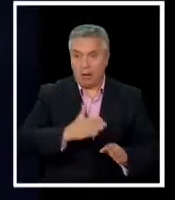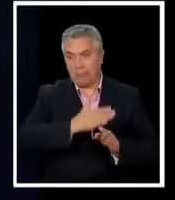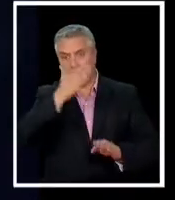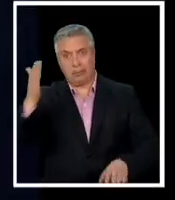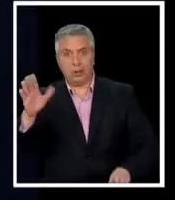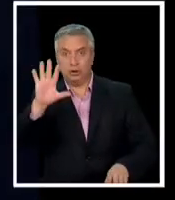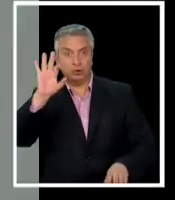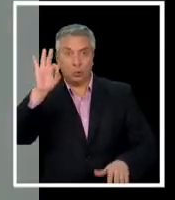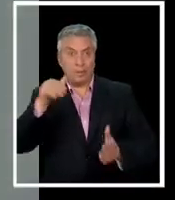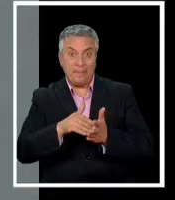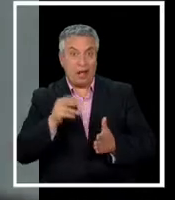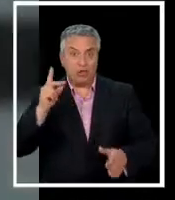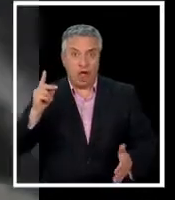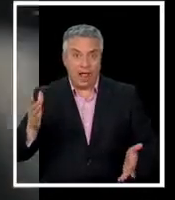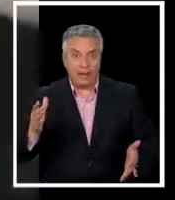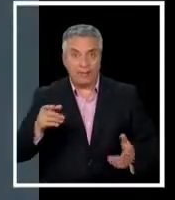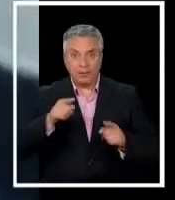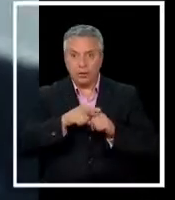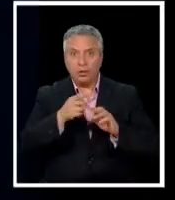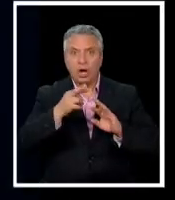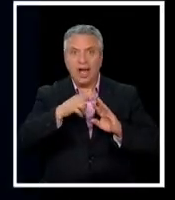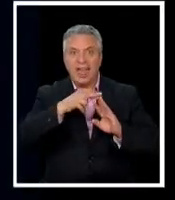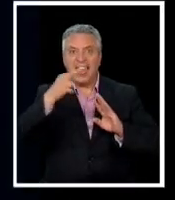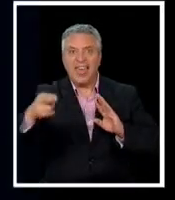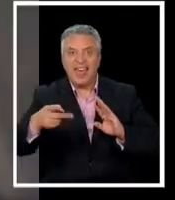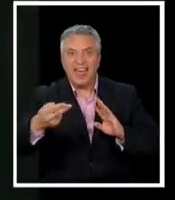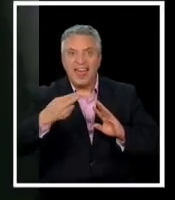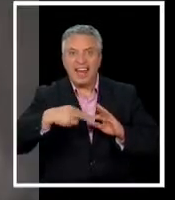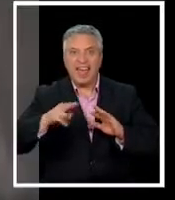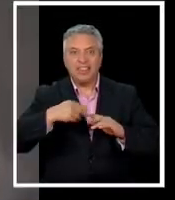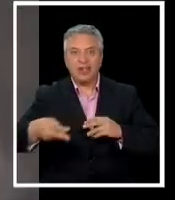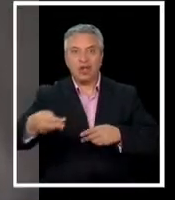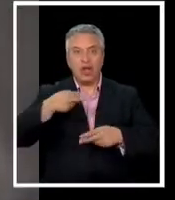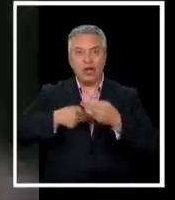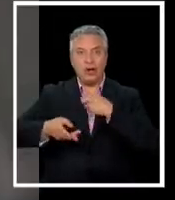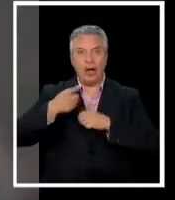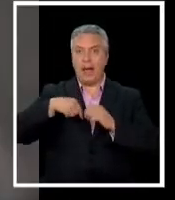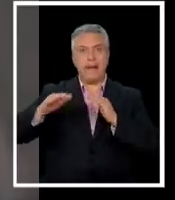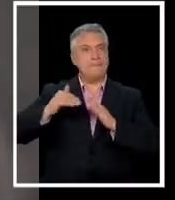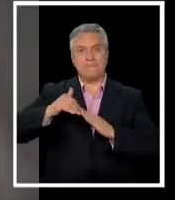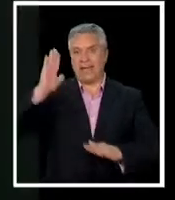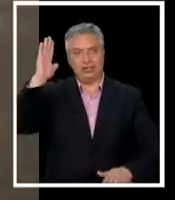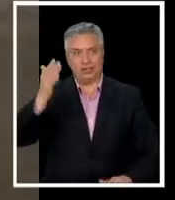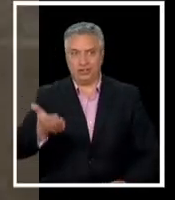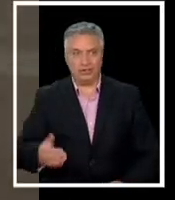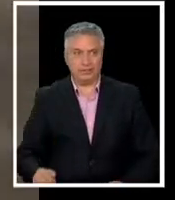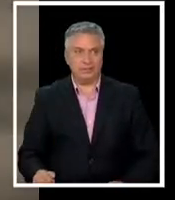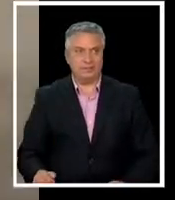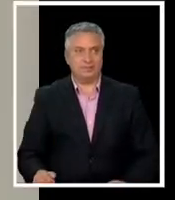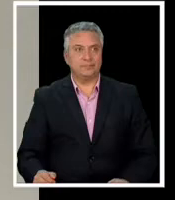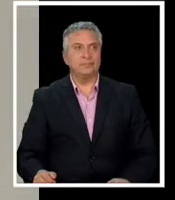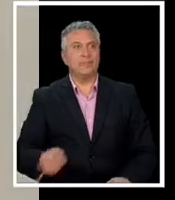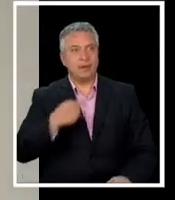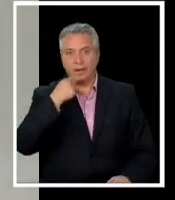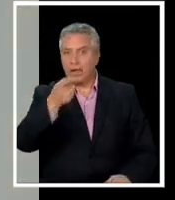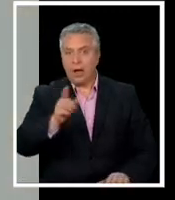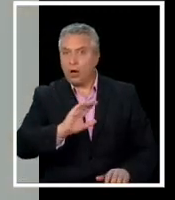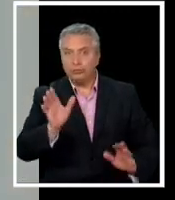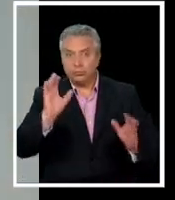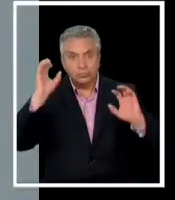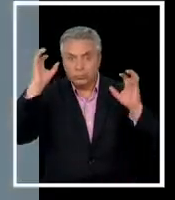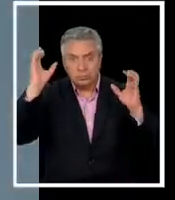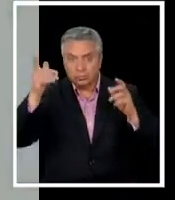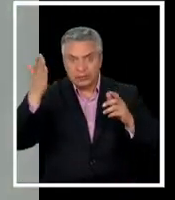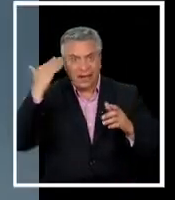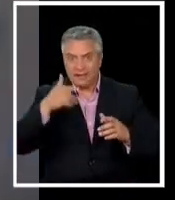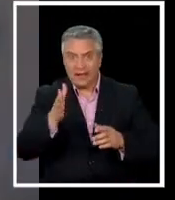pero pero el rédito es mayor Ya que la generación Z de hoy consume raudales canciones que no tenía idea que